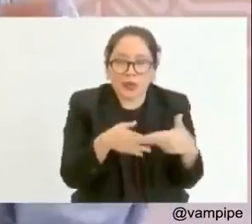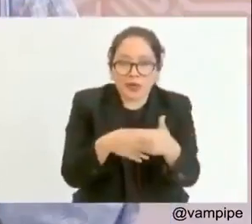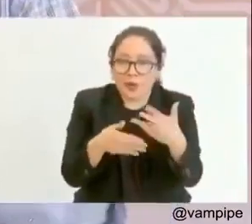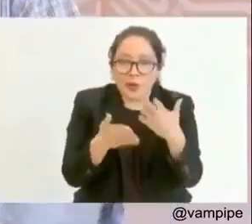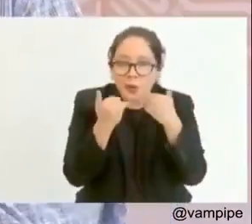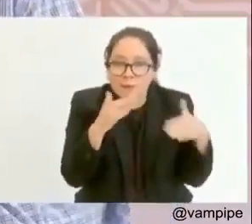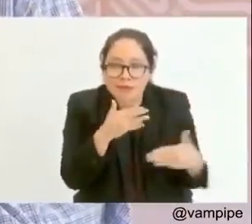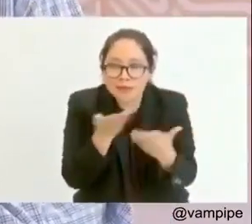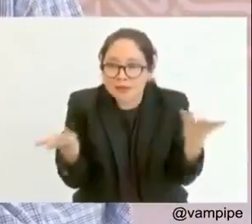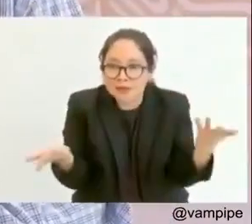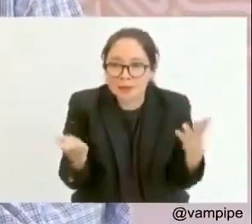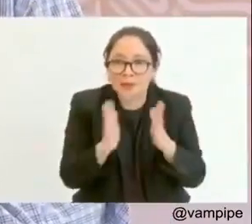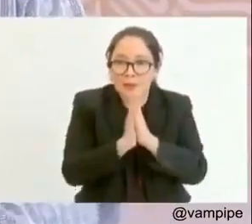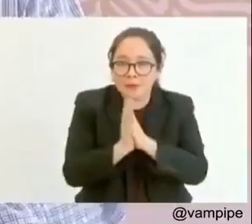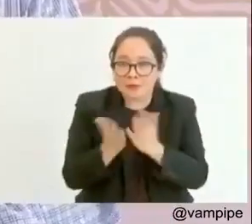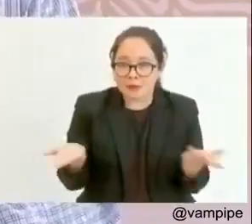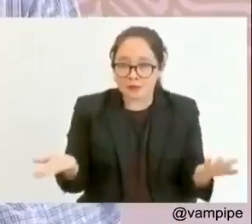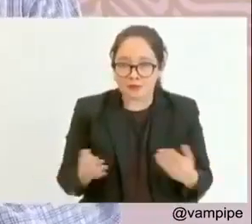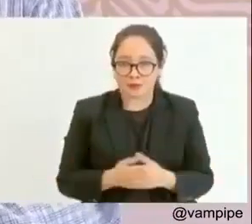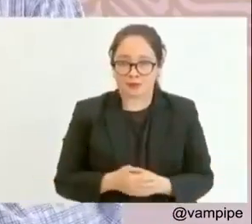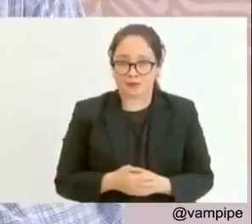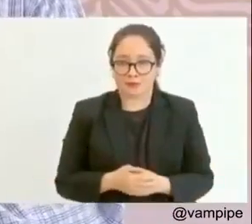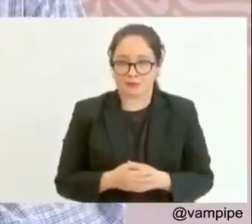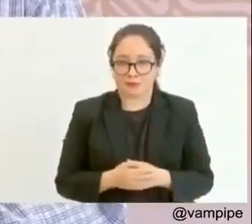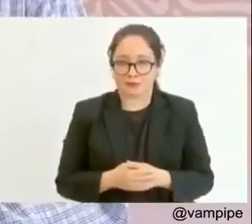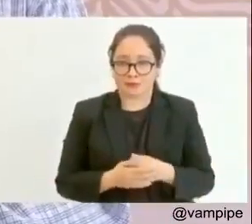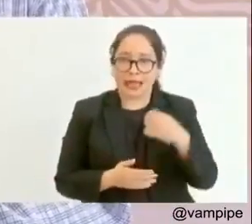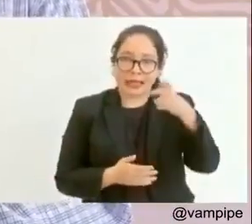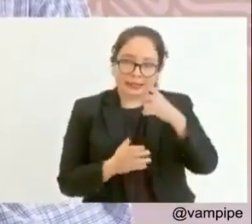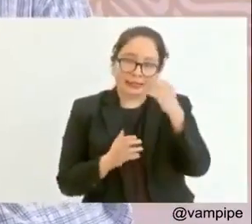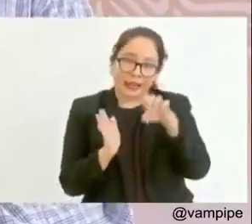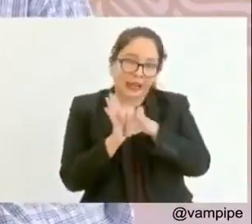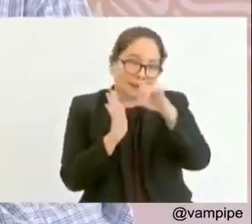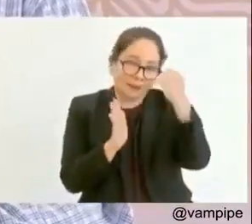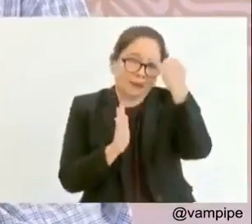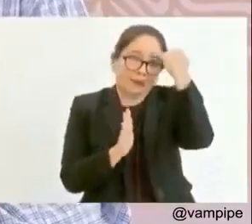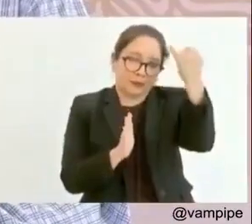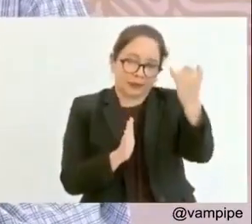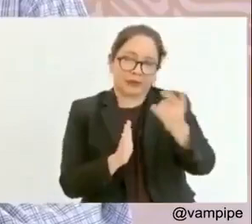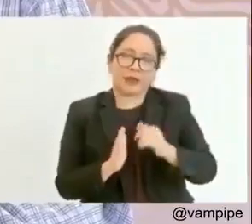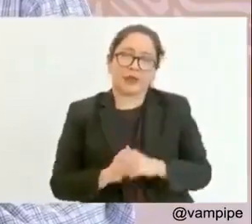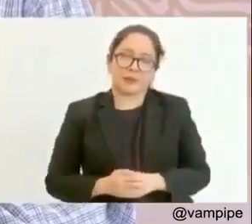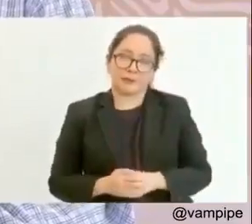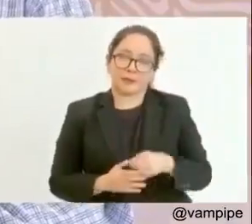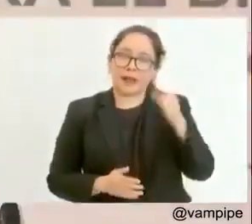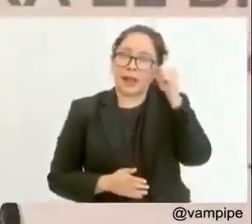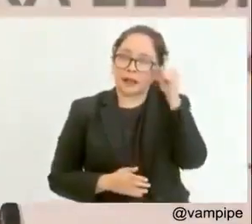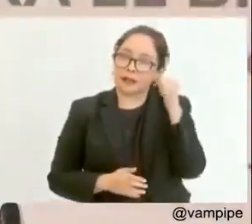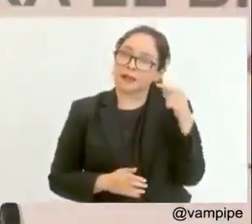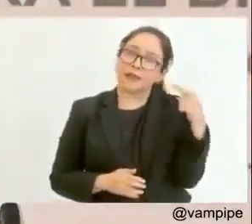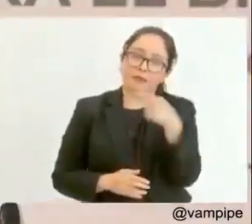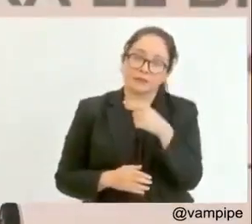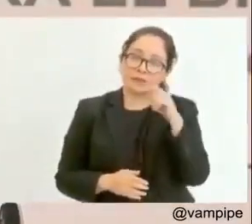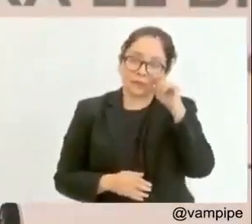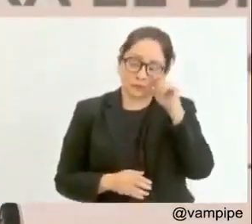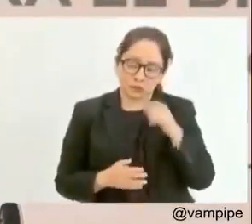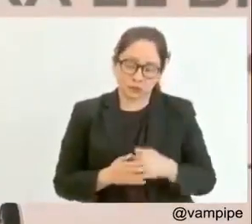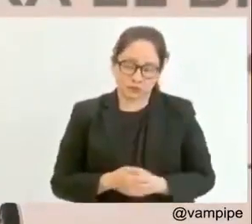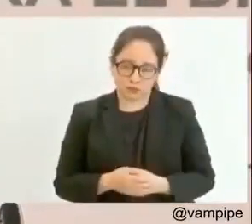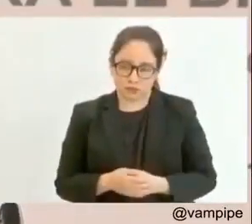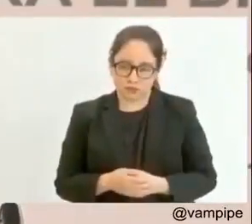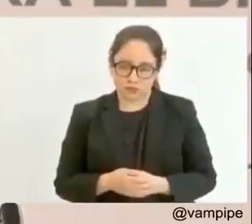si no hay pescado? Que así se le dice a un